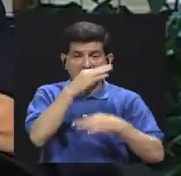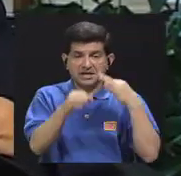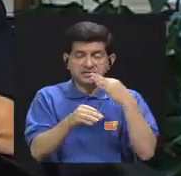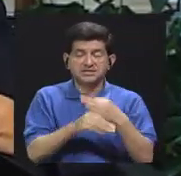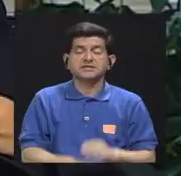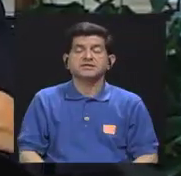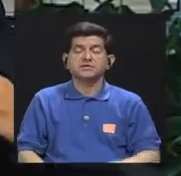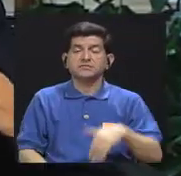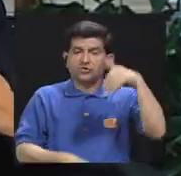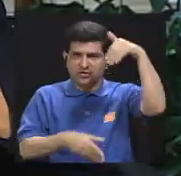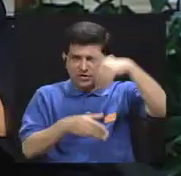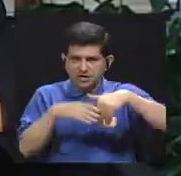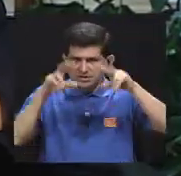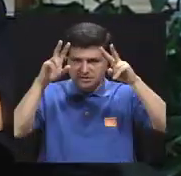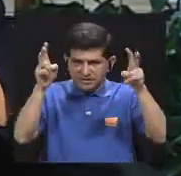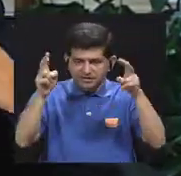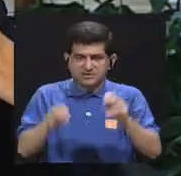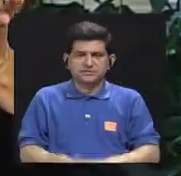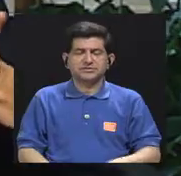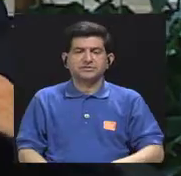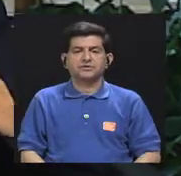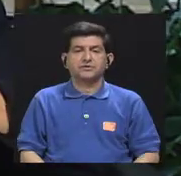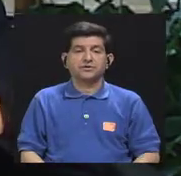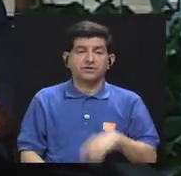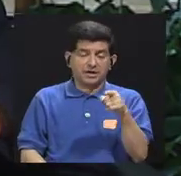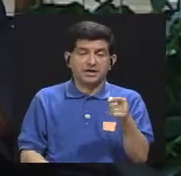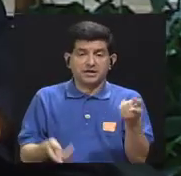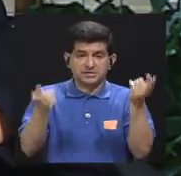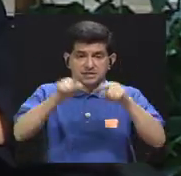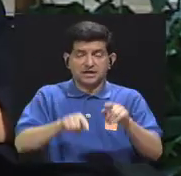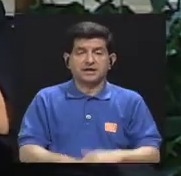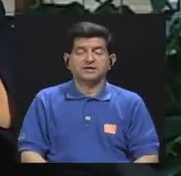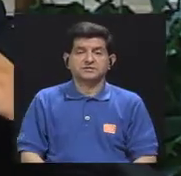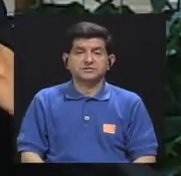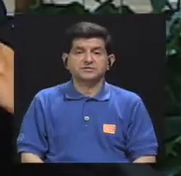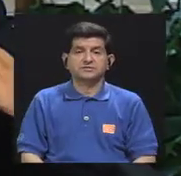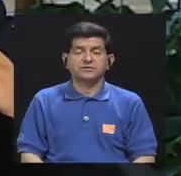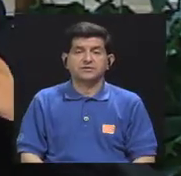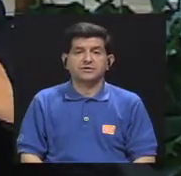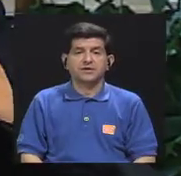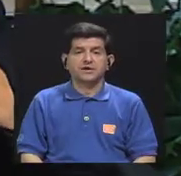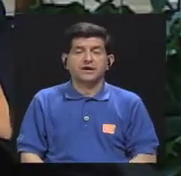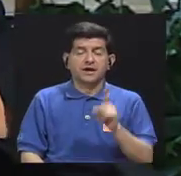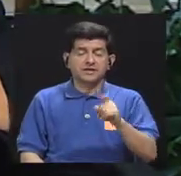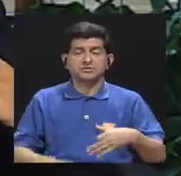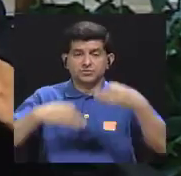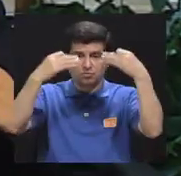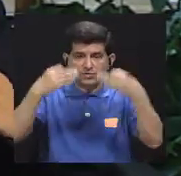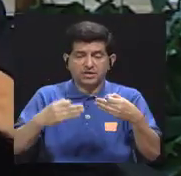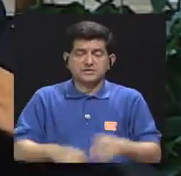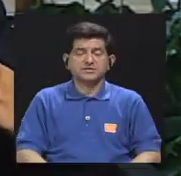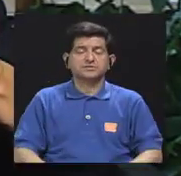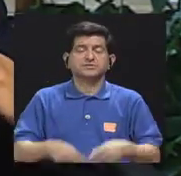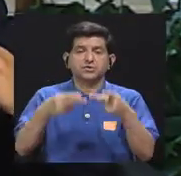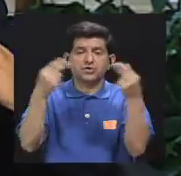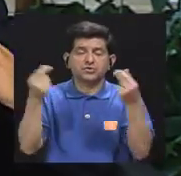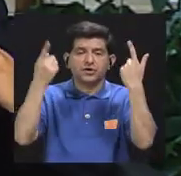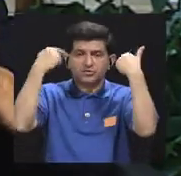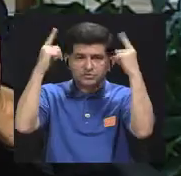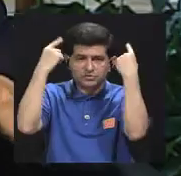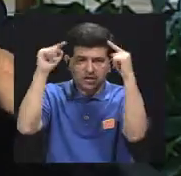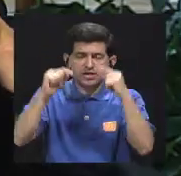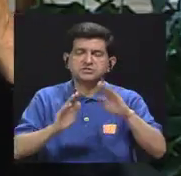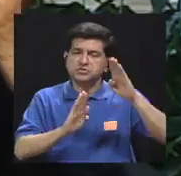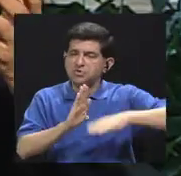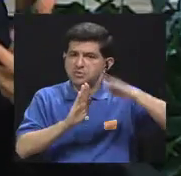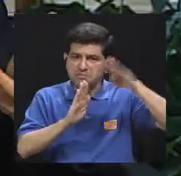intervención que se llama un best price se conoce como un best buy porque es una medida costo efectiva a